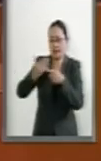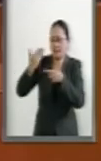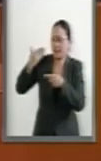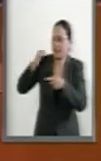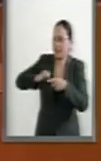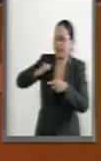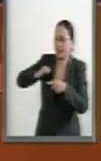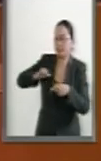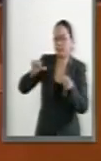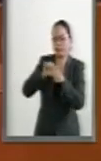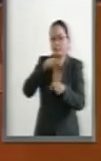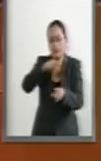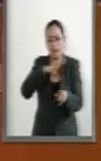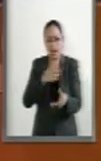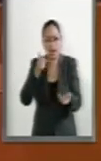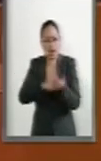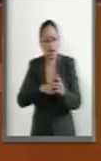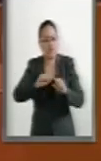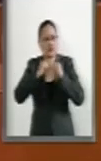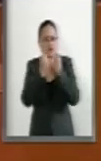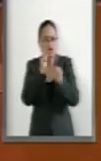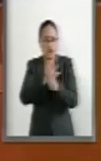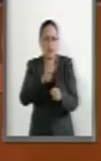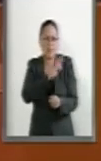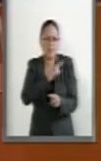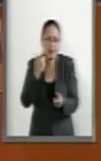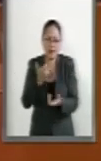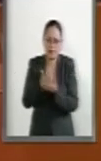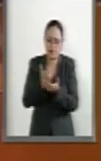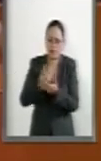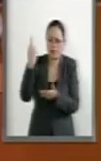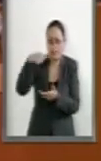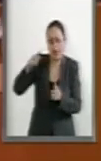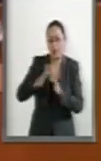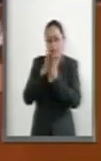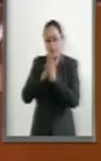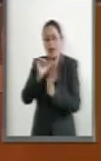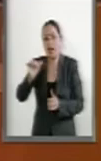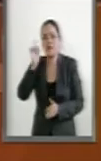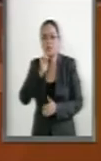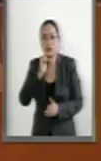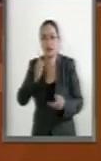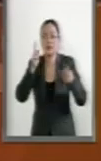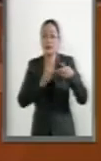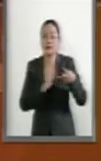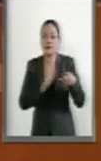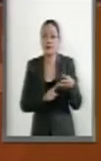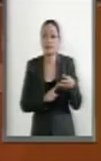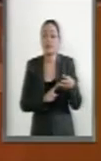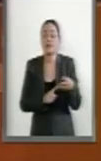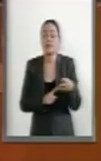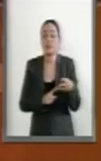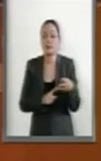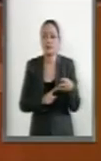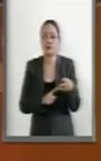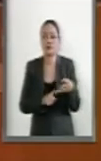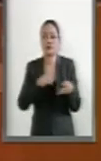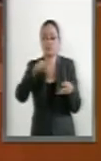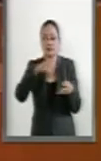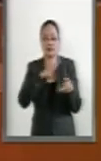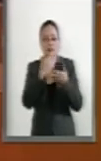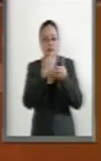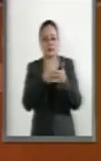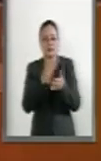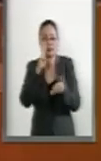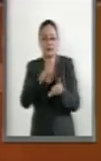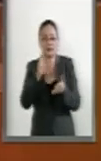para el cambio de rol en la vida social, privada y económica de las mujeres. El siguiente proyecto de decreto reforma el inciso B del